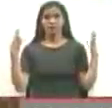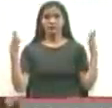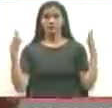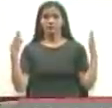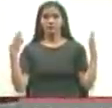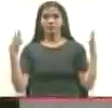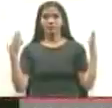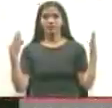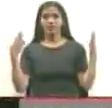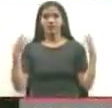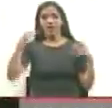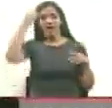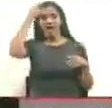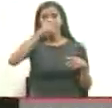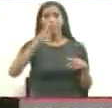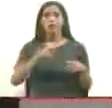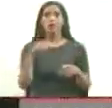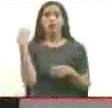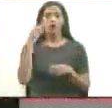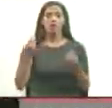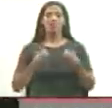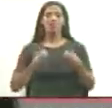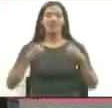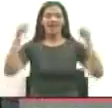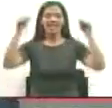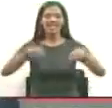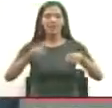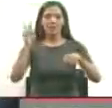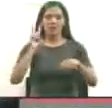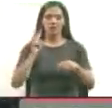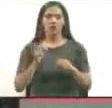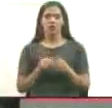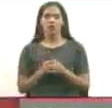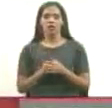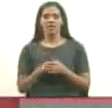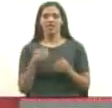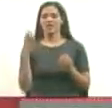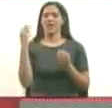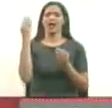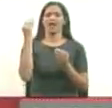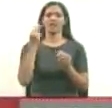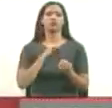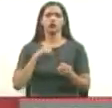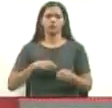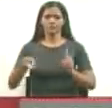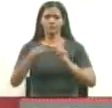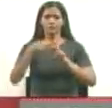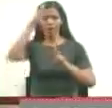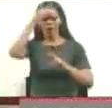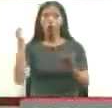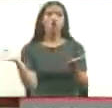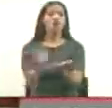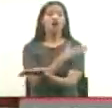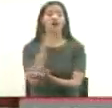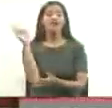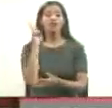Al pueblo colombiano que vive aquí en Venezuela. Ustedes vienen a echarnos cuenta a nosotros. ¿No me hará tron? ¿Fuera?